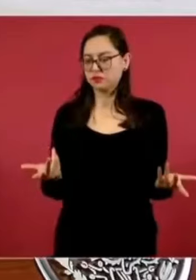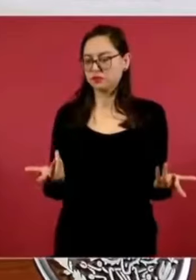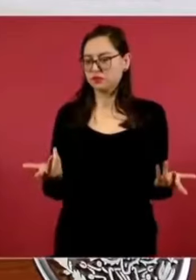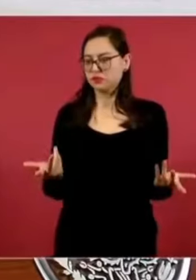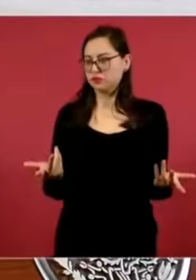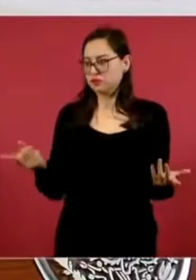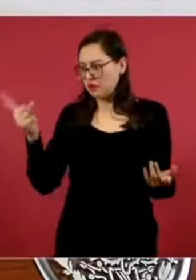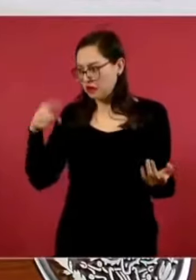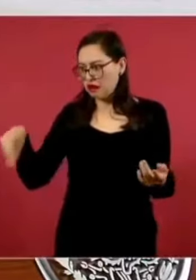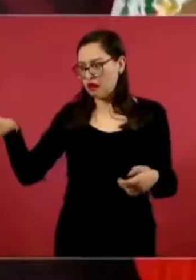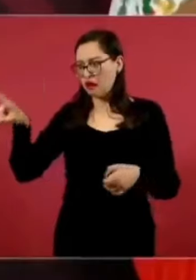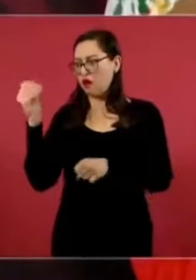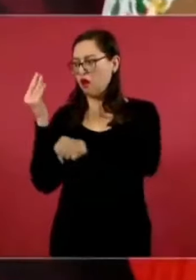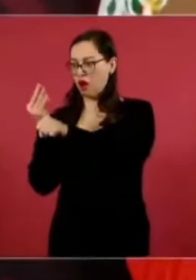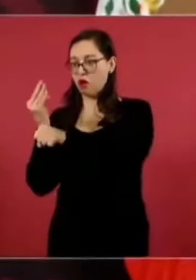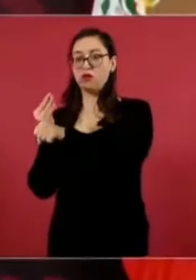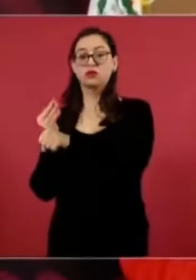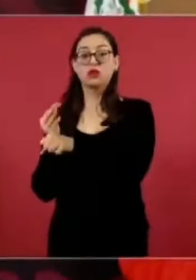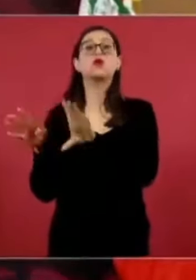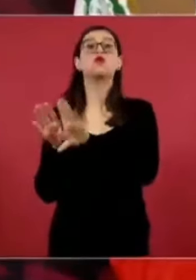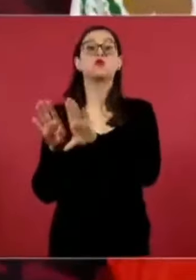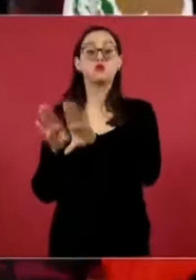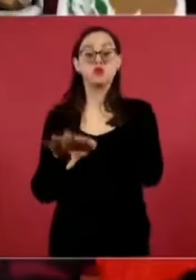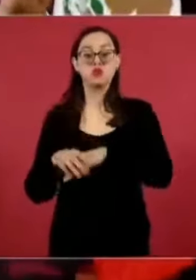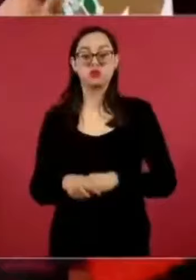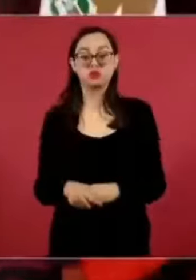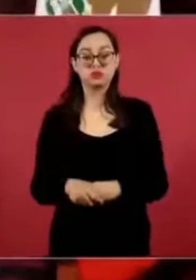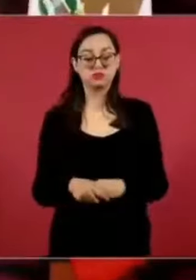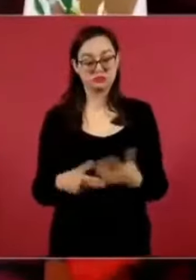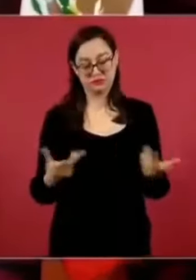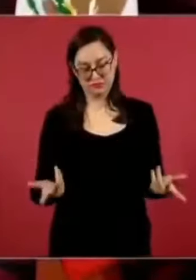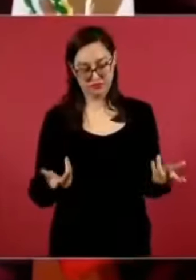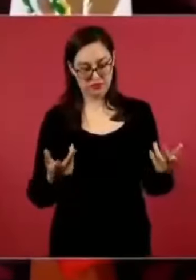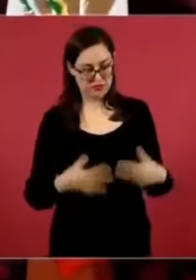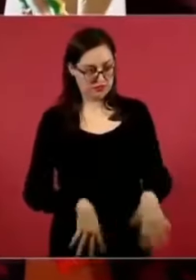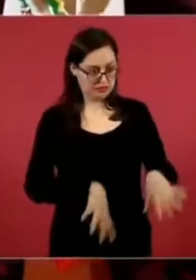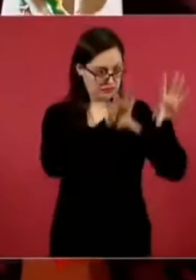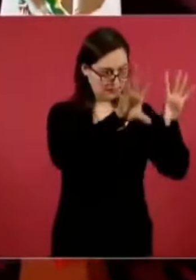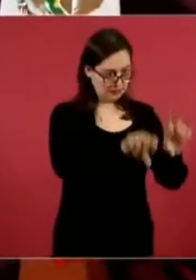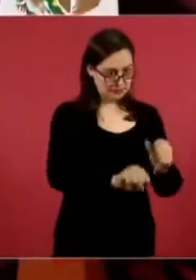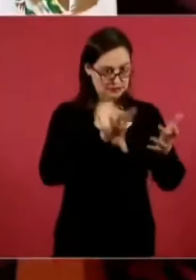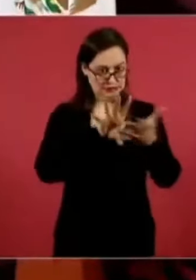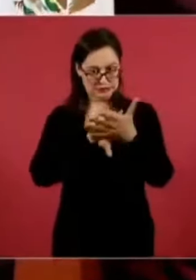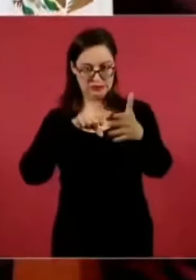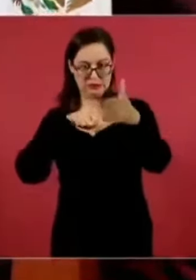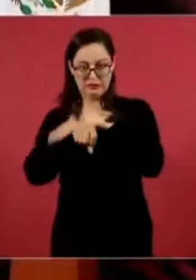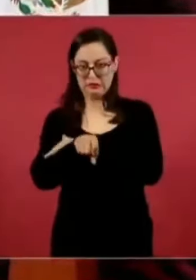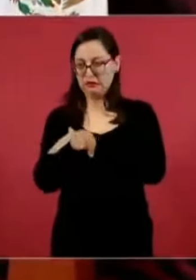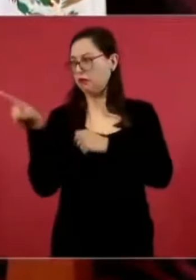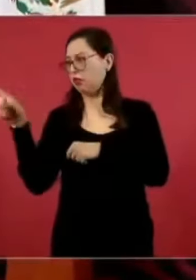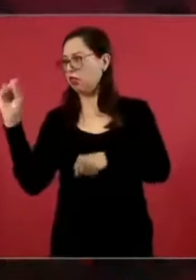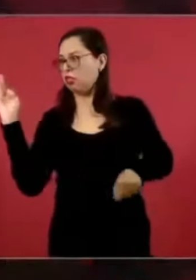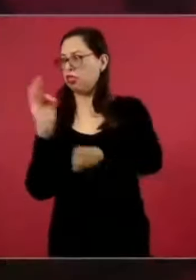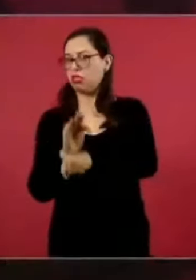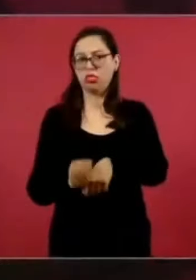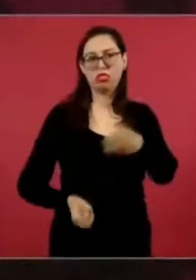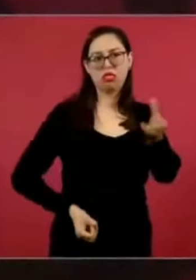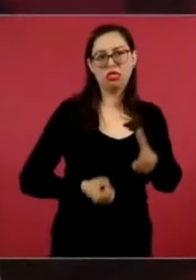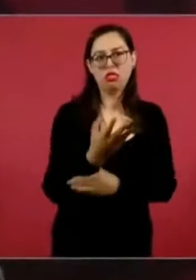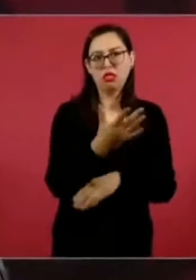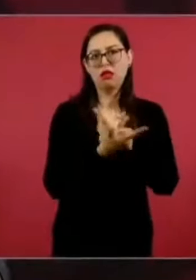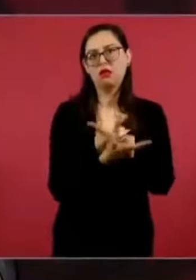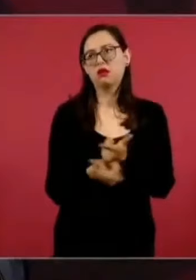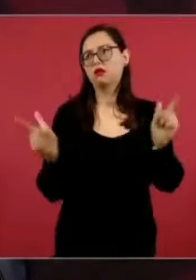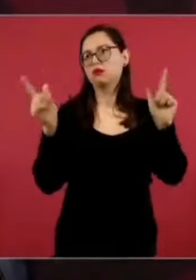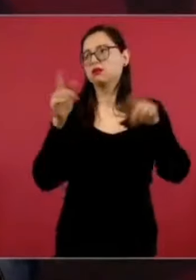a presuntos delincuentes, tanto de la